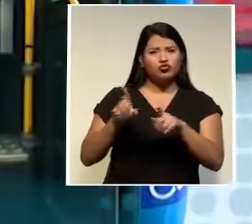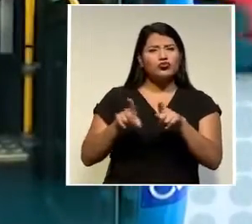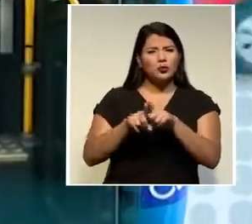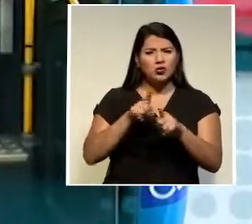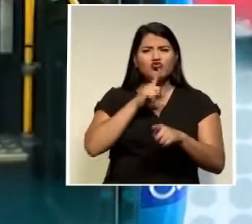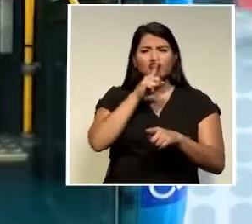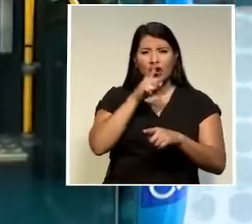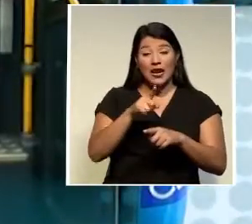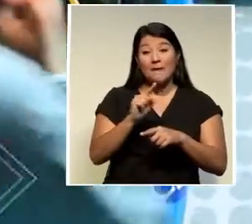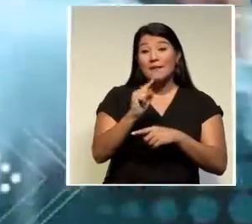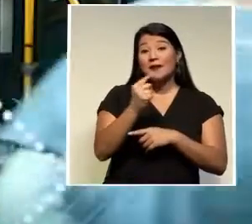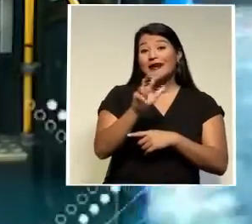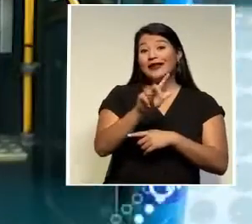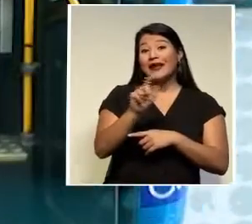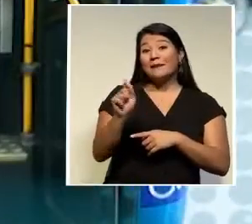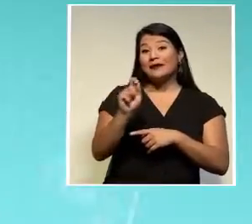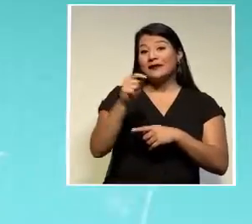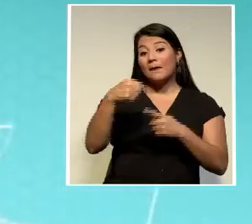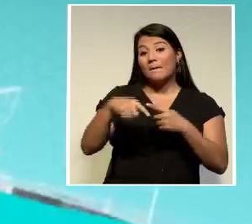trimestre del próximo año